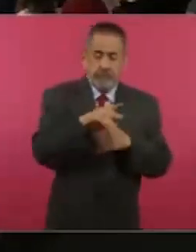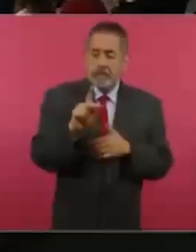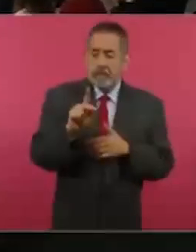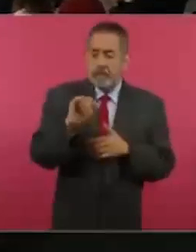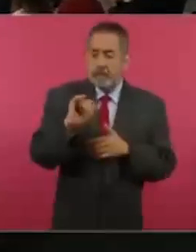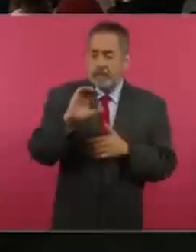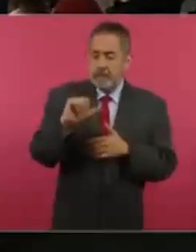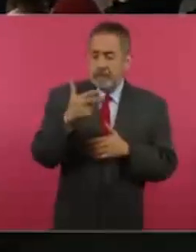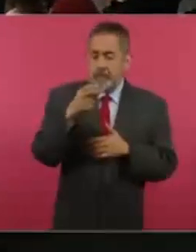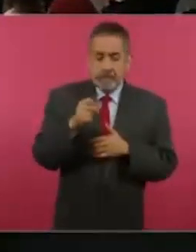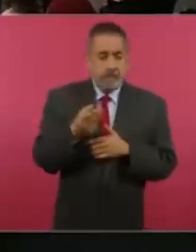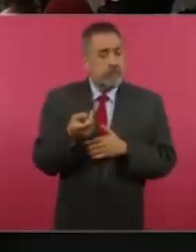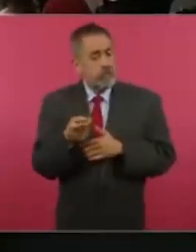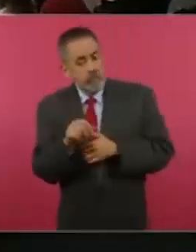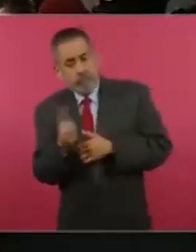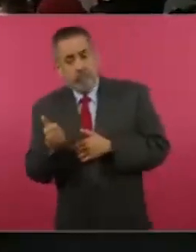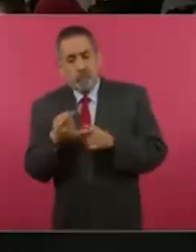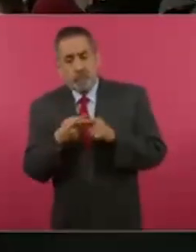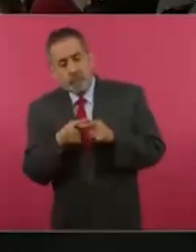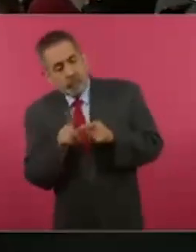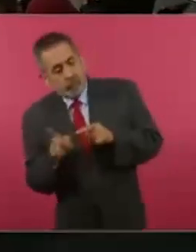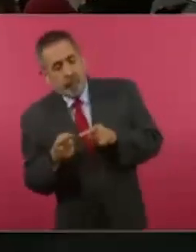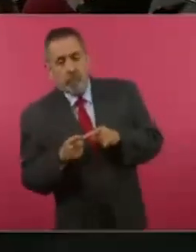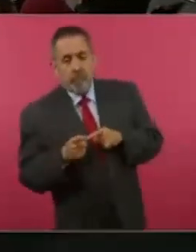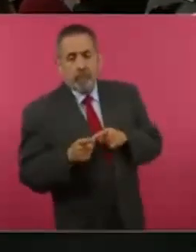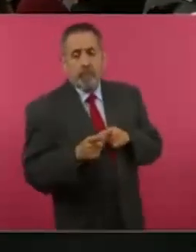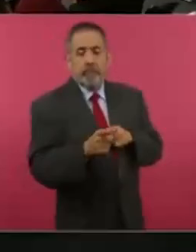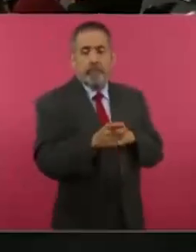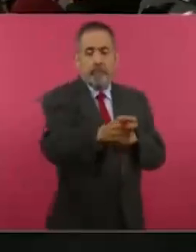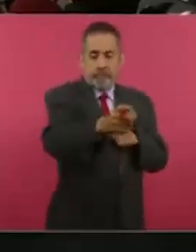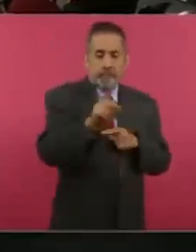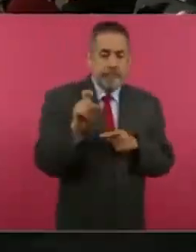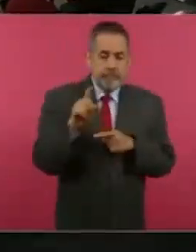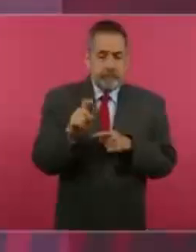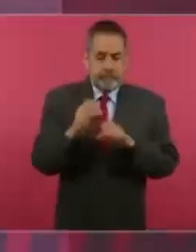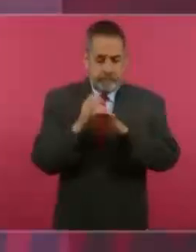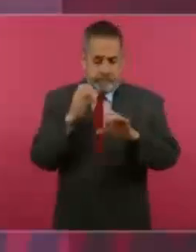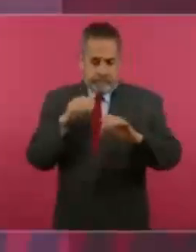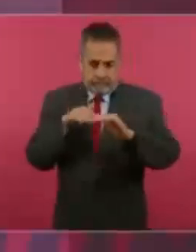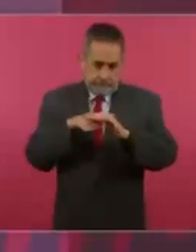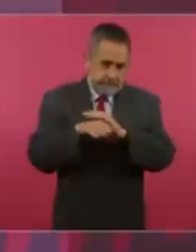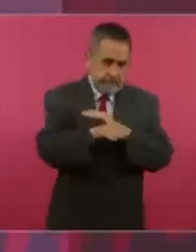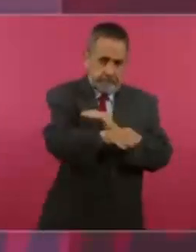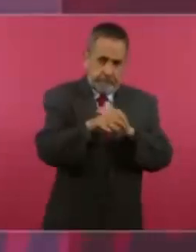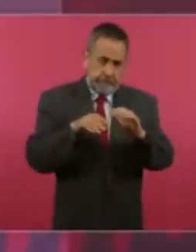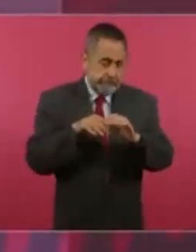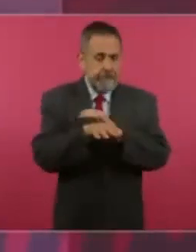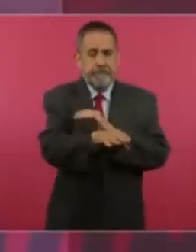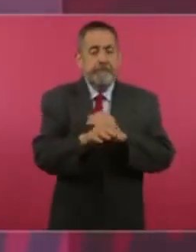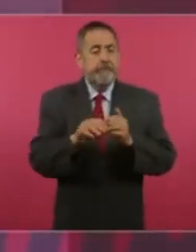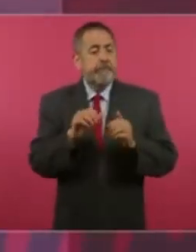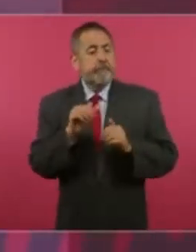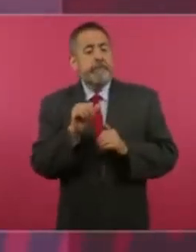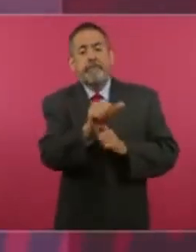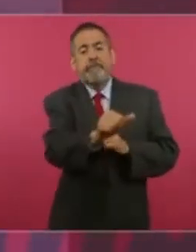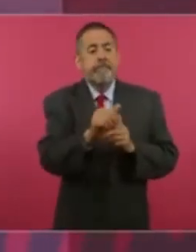construyendo un acueducto para llevar agua a